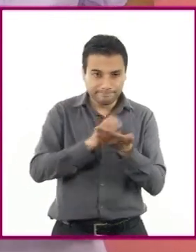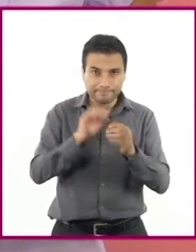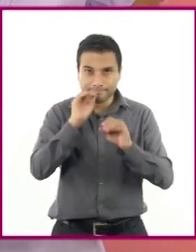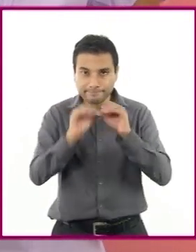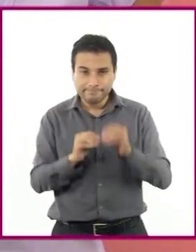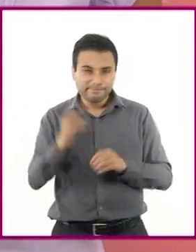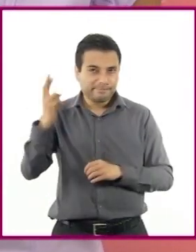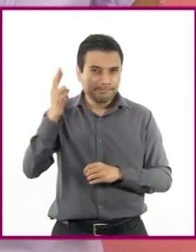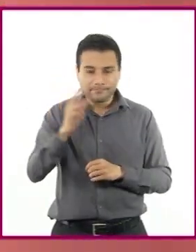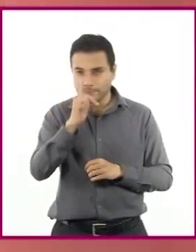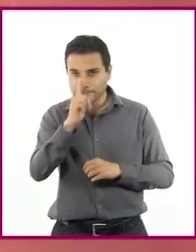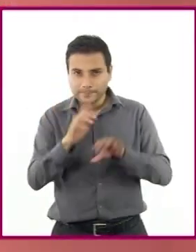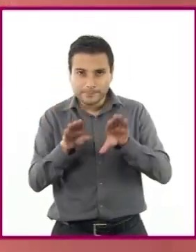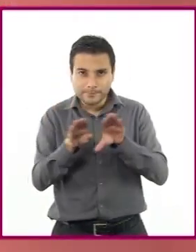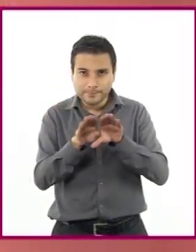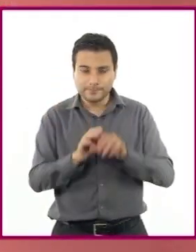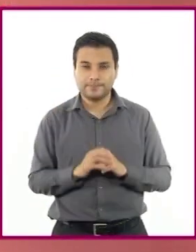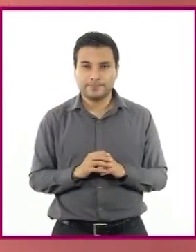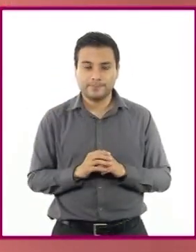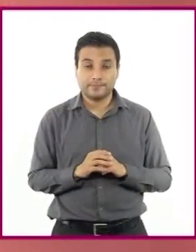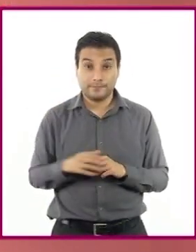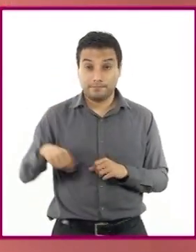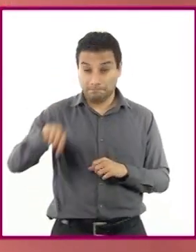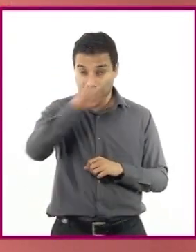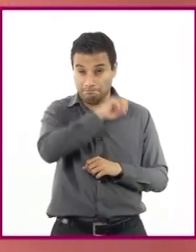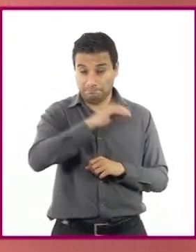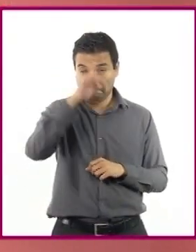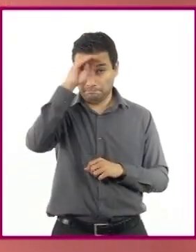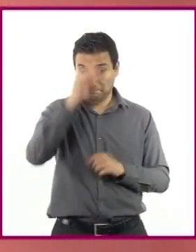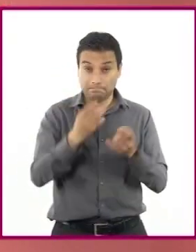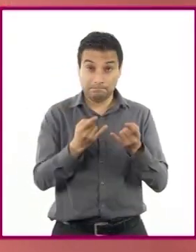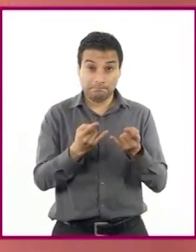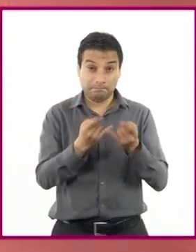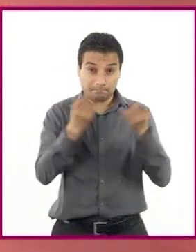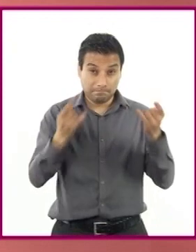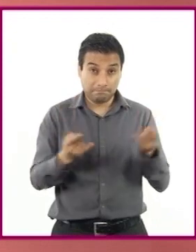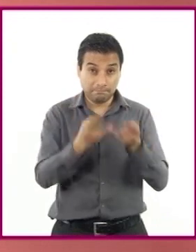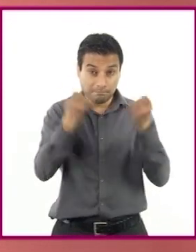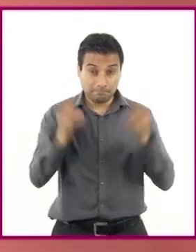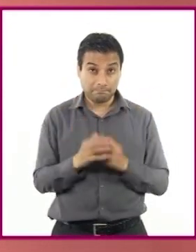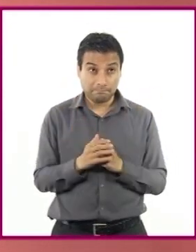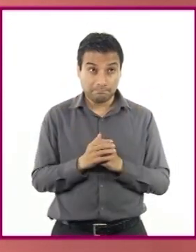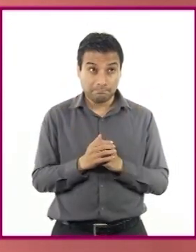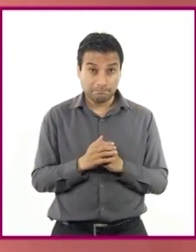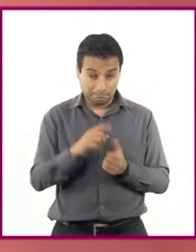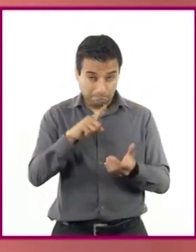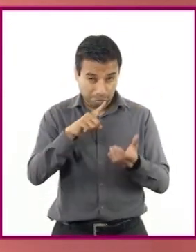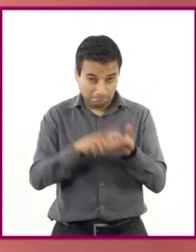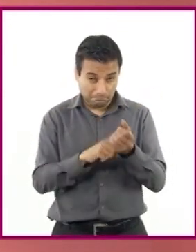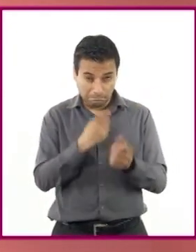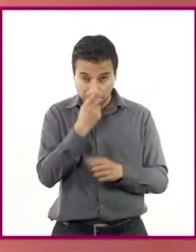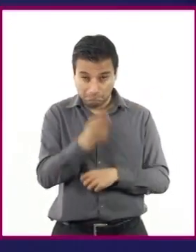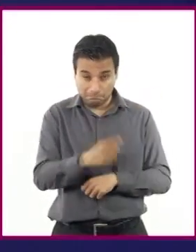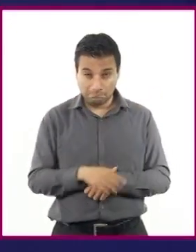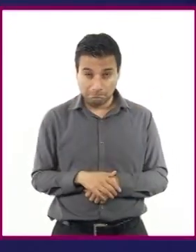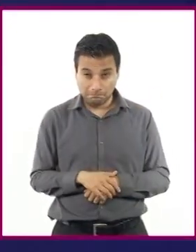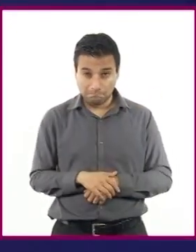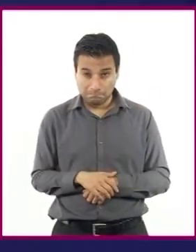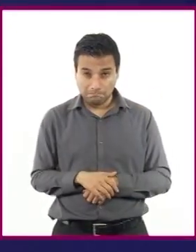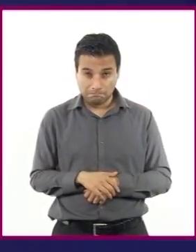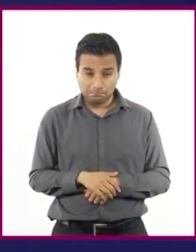sonido y luces. ¿Ustedes creen que un cuento nos pueda proporcionar esos elementos? Enrique,